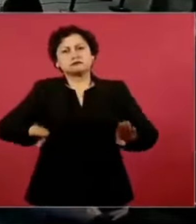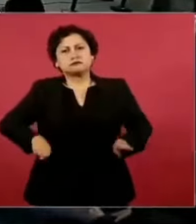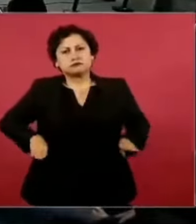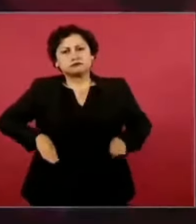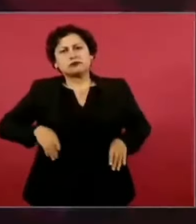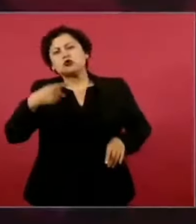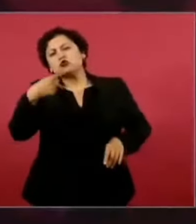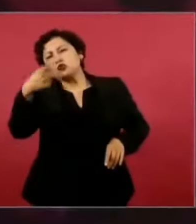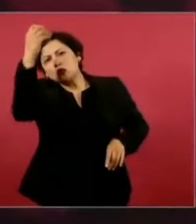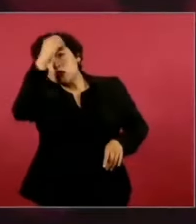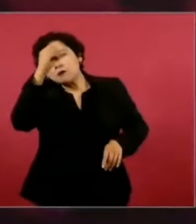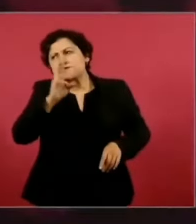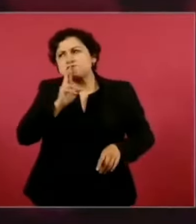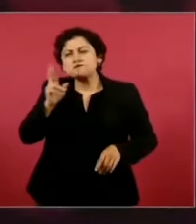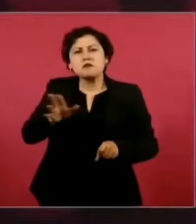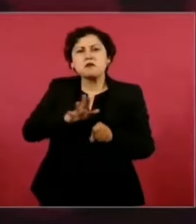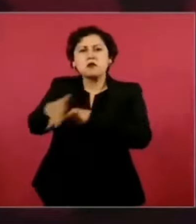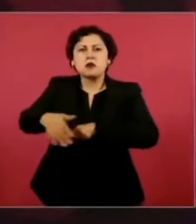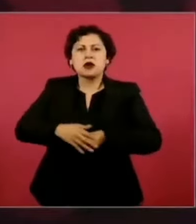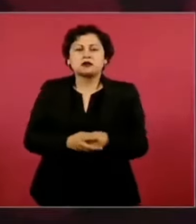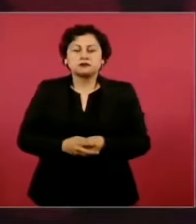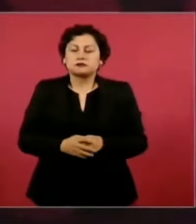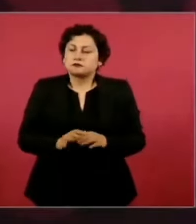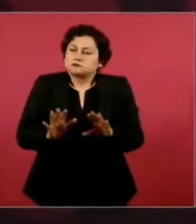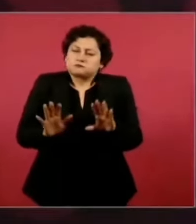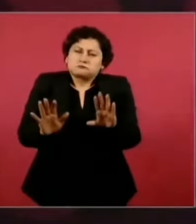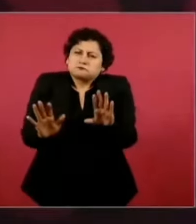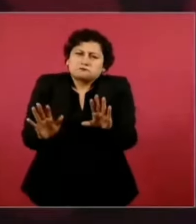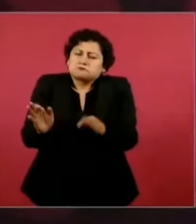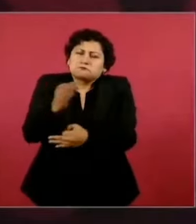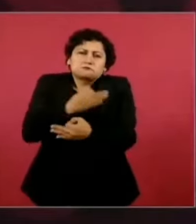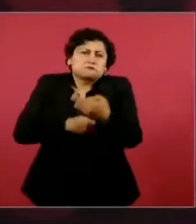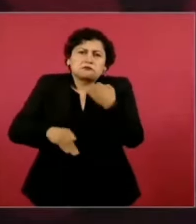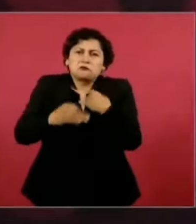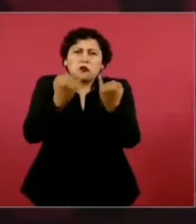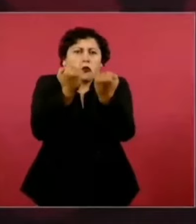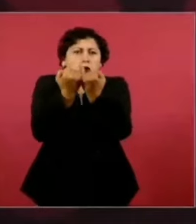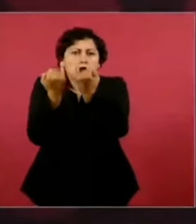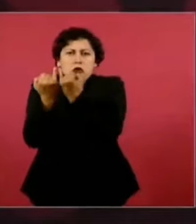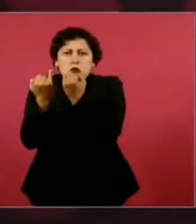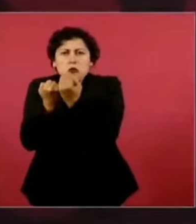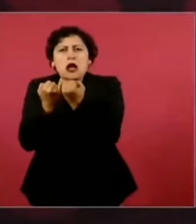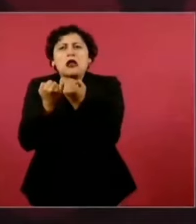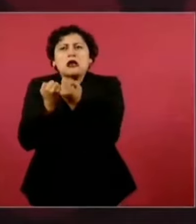nuestros adversarios, que no son nuestros enemigos.